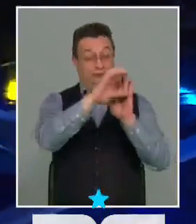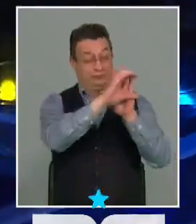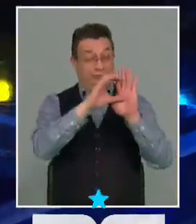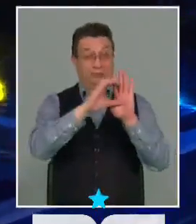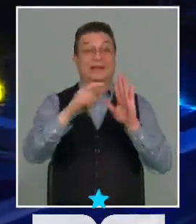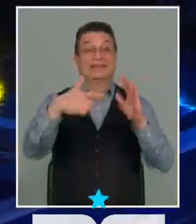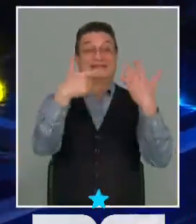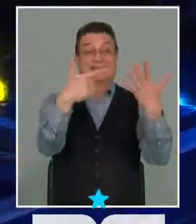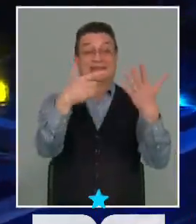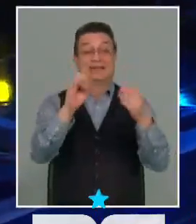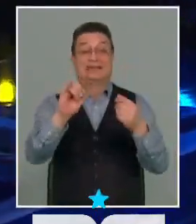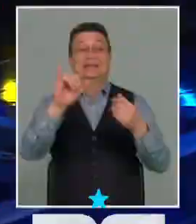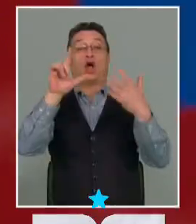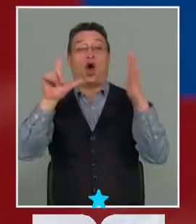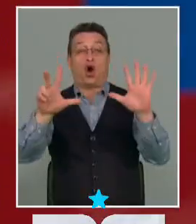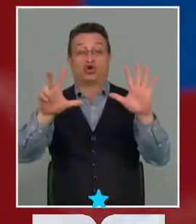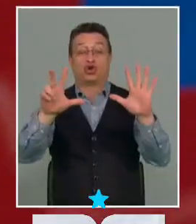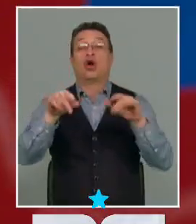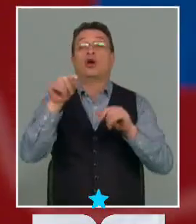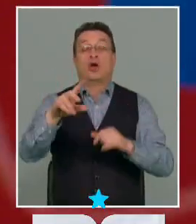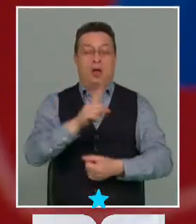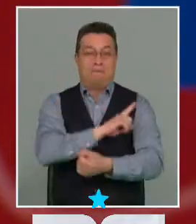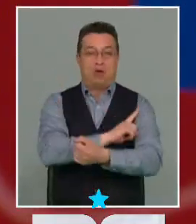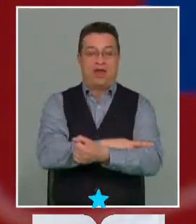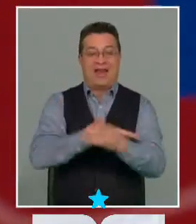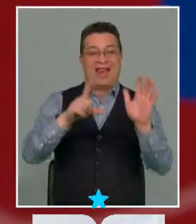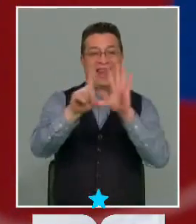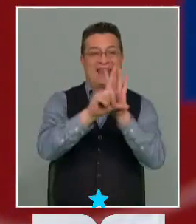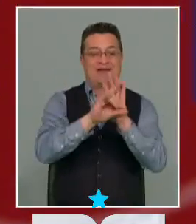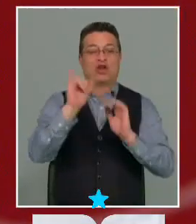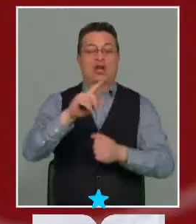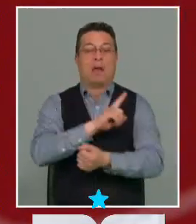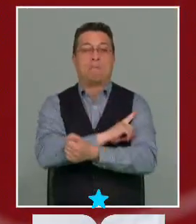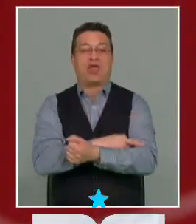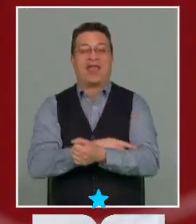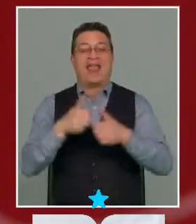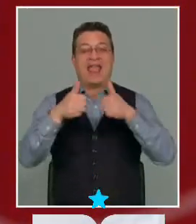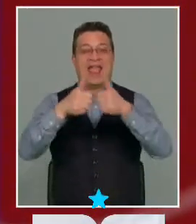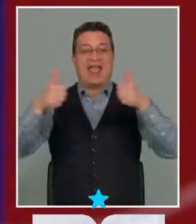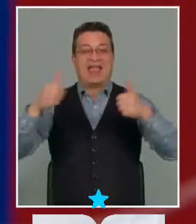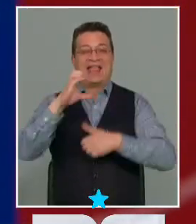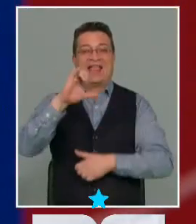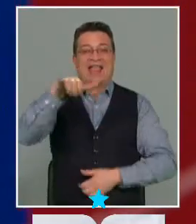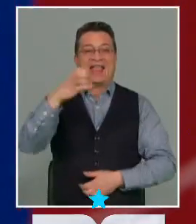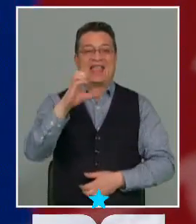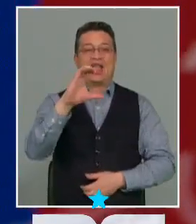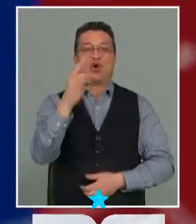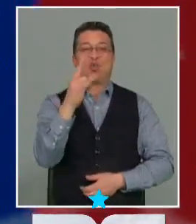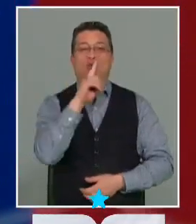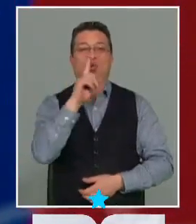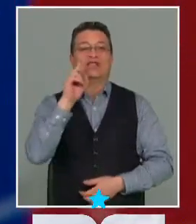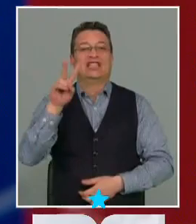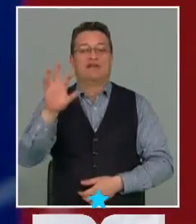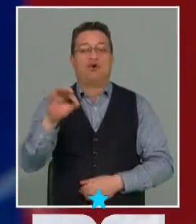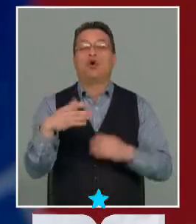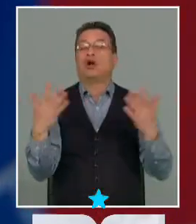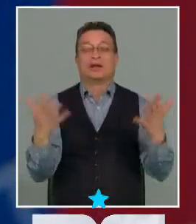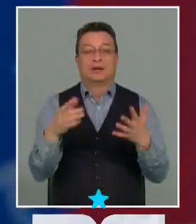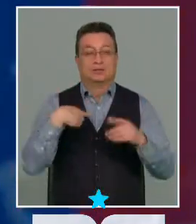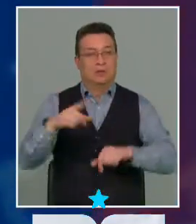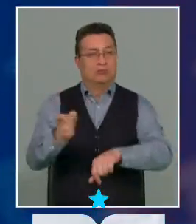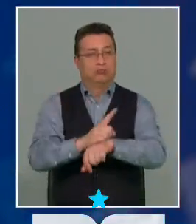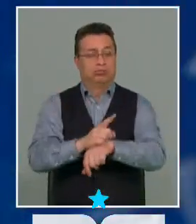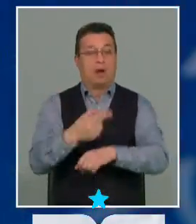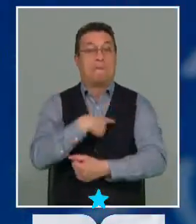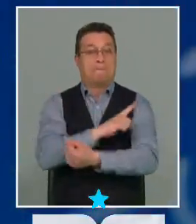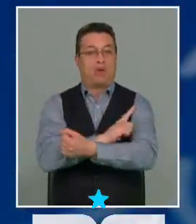8 y es bien relevante porque el poder legislativo y el poder ejecutivo van a ser los temas que vamos a estar abordando en este bloque. Vamos de inmediato con el poder